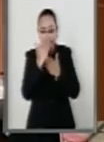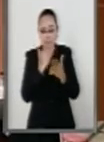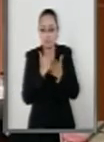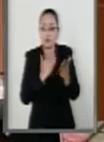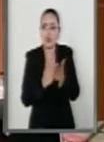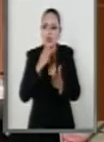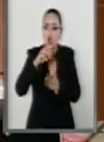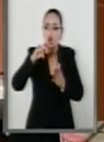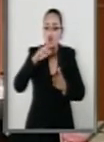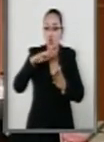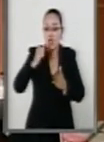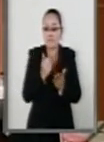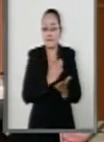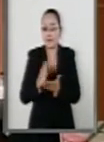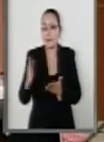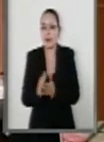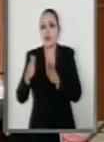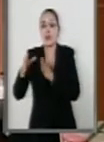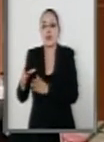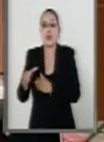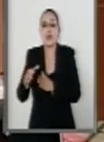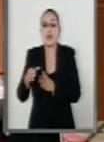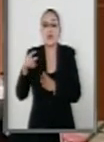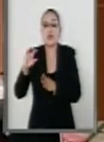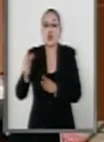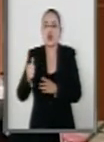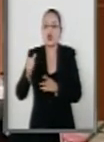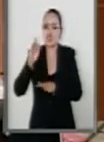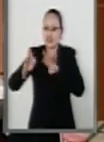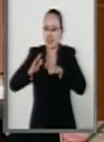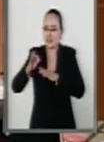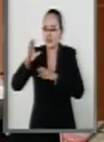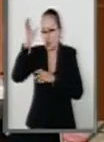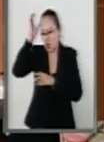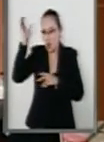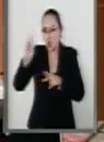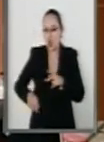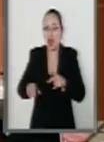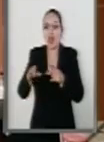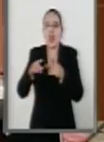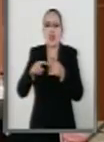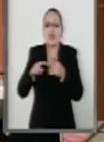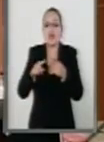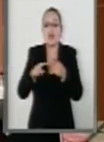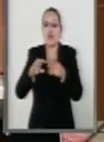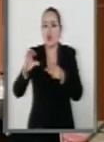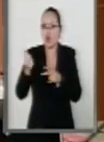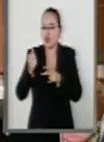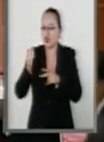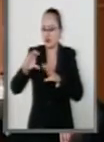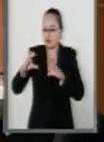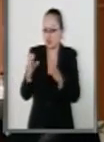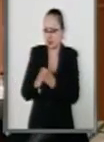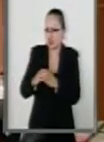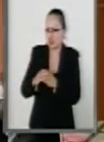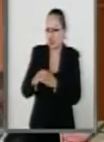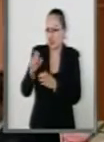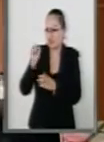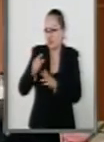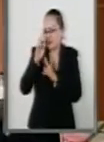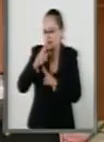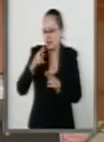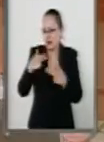tortura y por el otro el delito otros tratos crueles o penas crueles inhumanos o